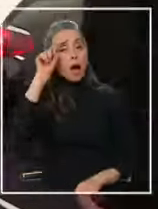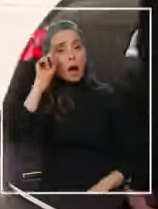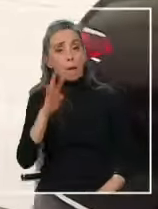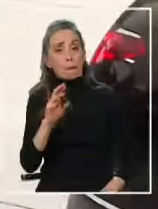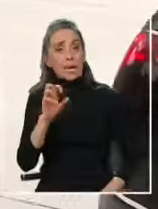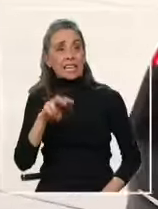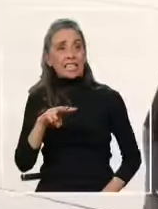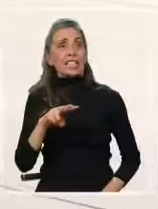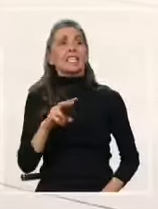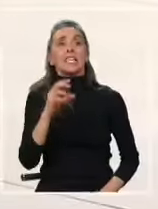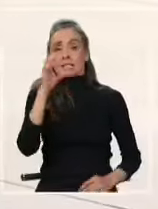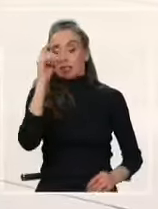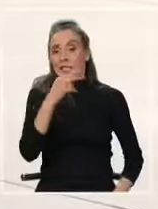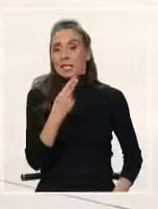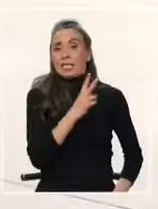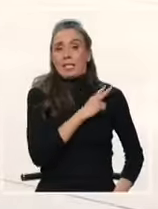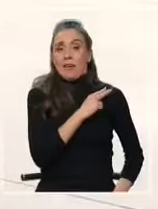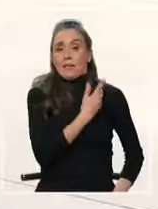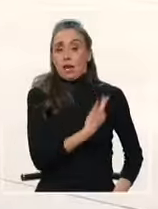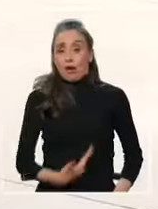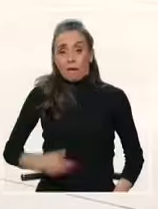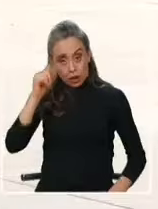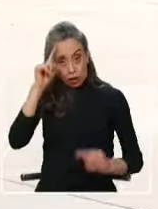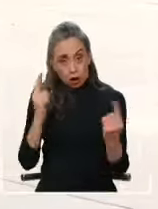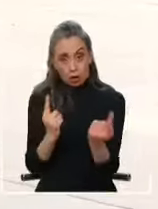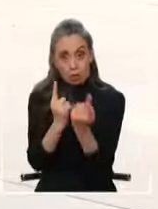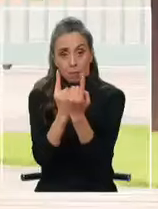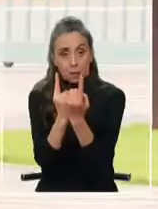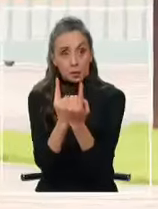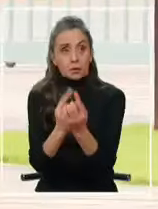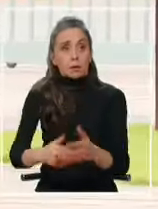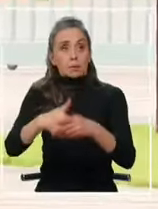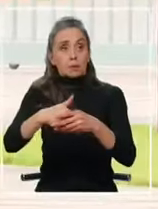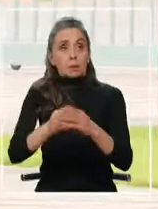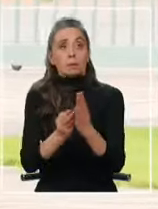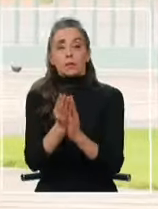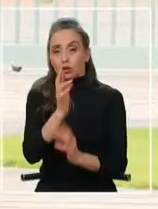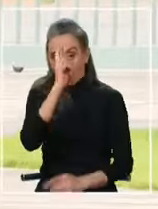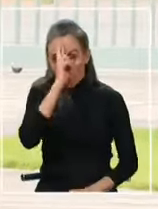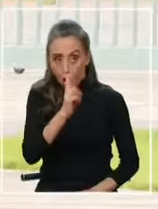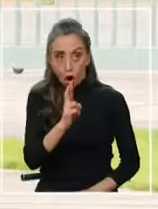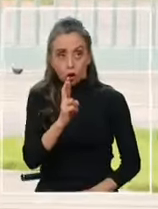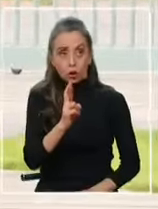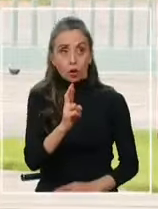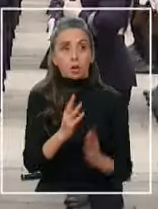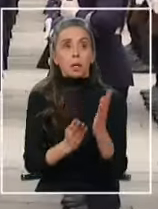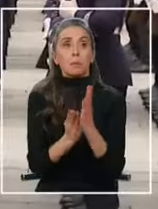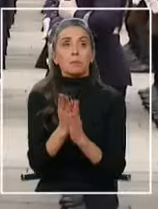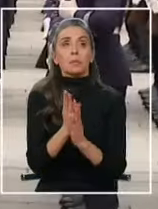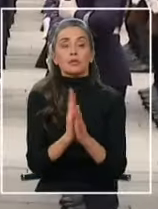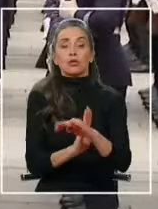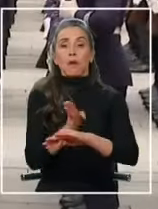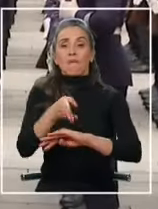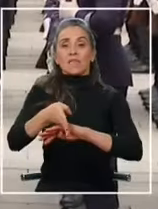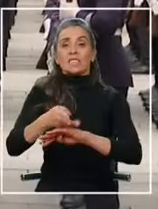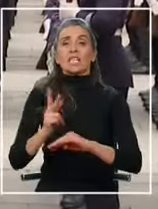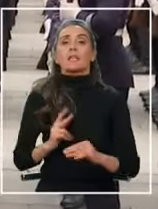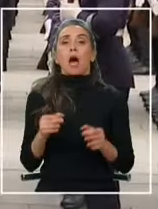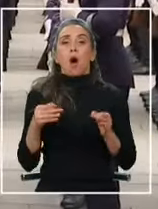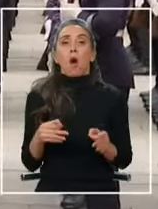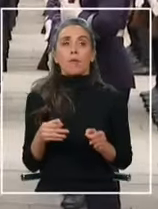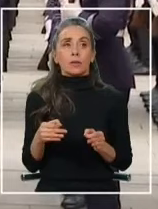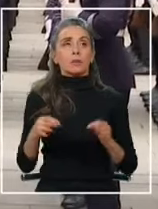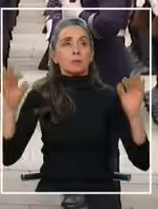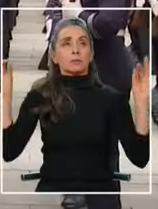canciller Olaf Scholz, el jefe de gobierno alemán, lo recibió para dar inicio a los honores con los que comenzó esta visita oficial.